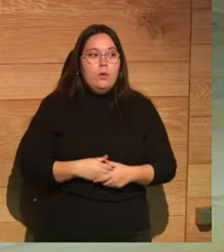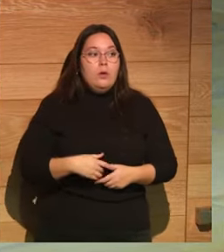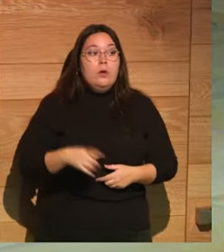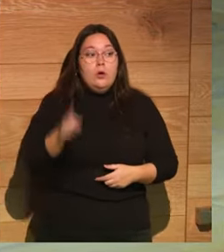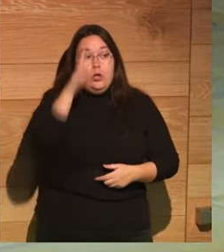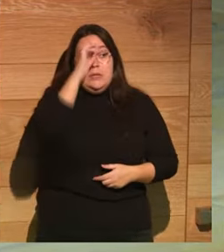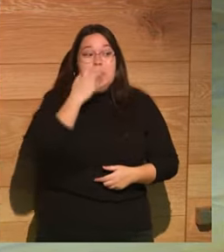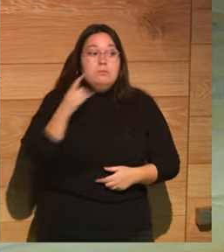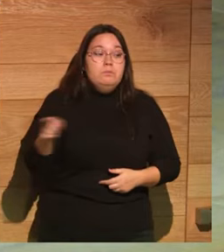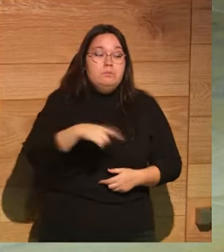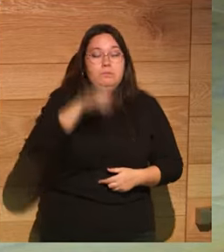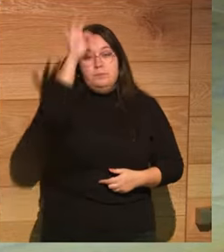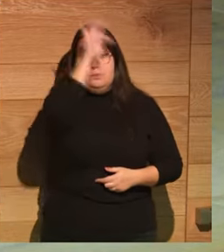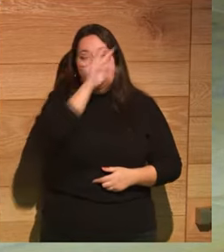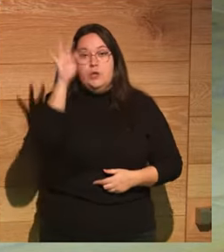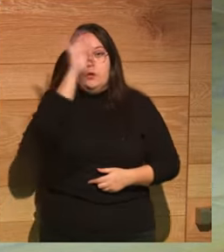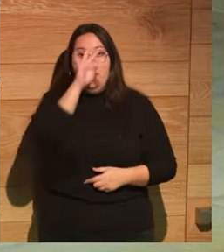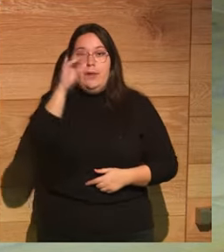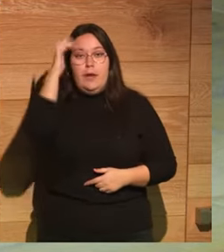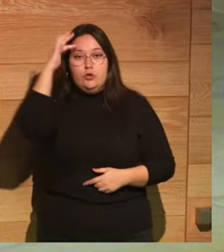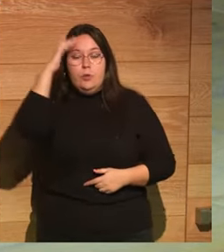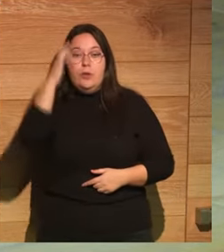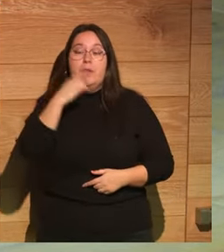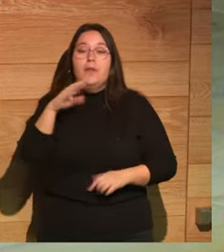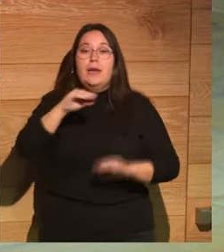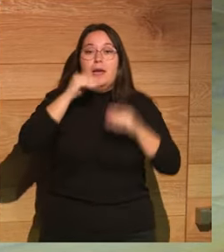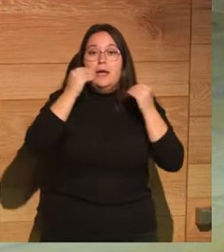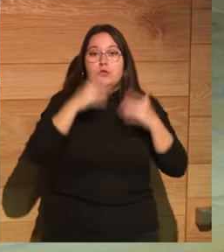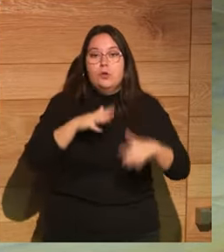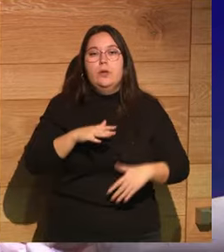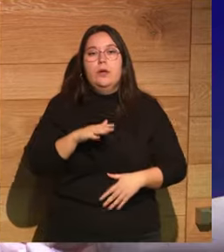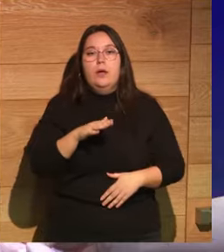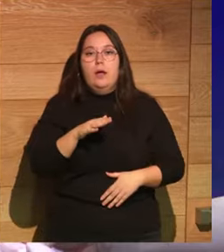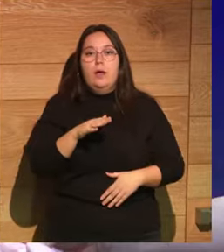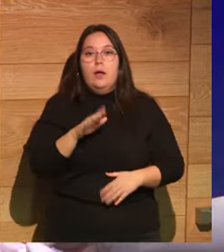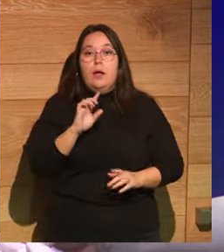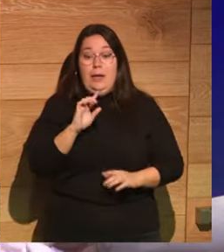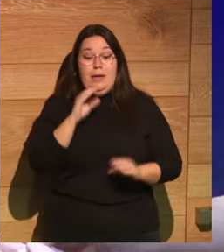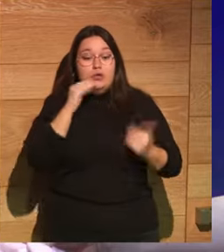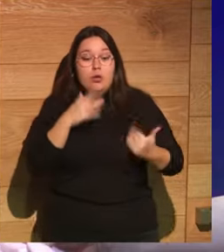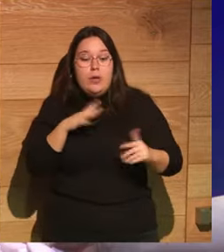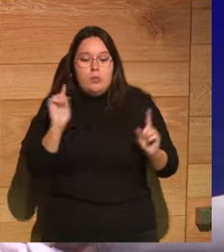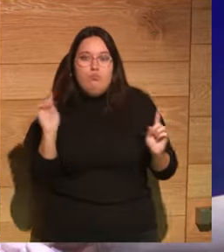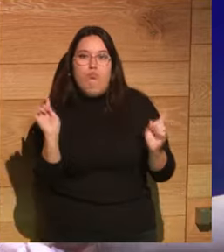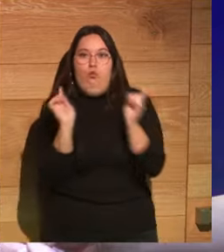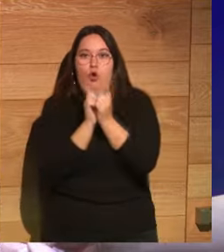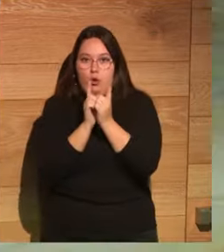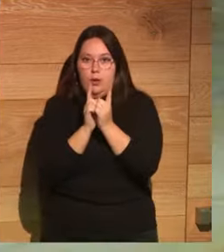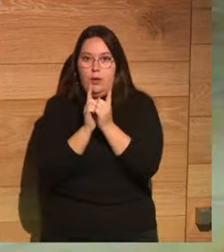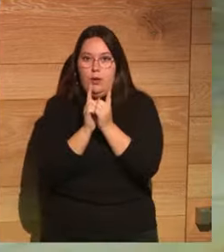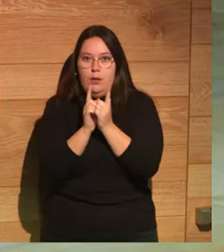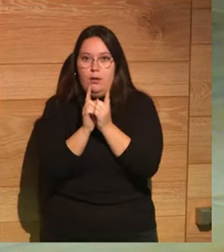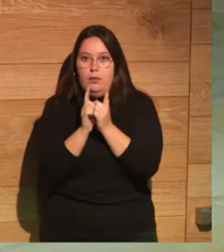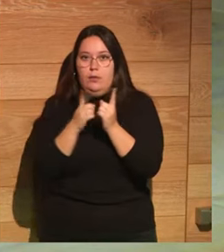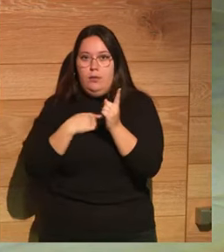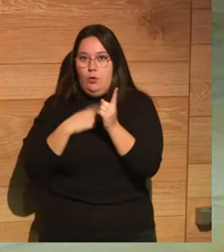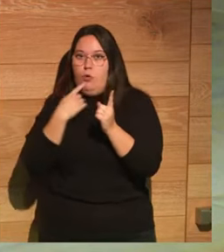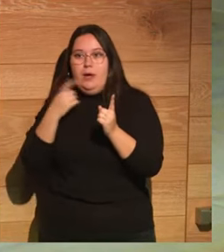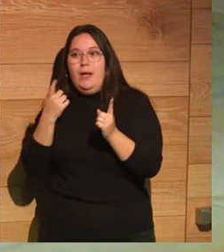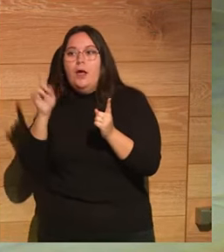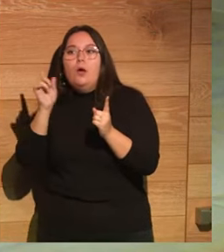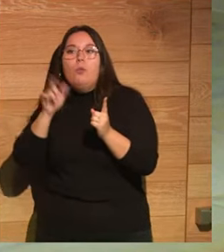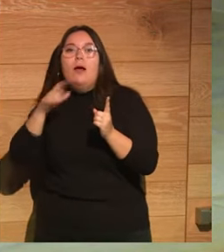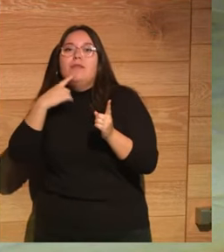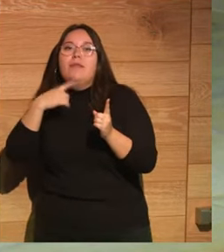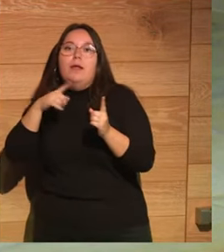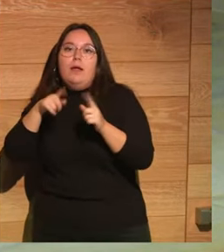sé si sabéis que hay una teoría de la conspiración que dice que la historia es mucho más corta de lo que nos han vendido obviamente esto tiene que ver con el